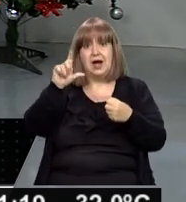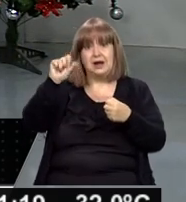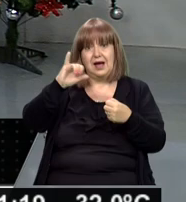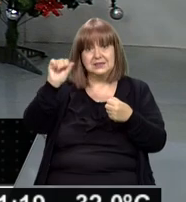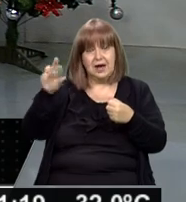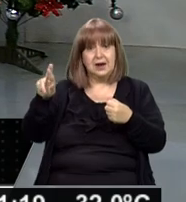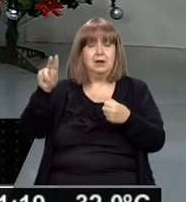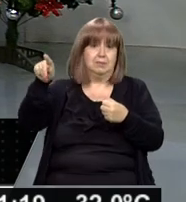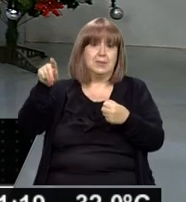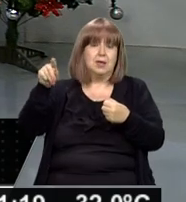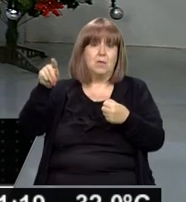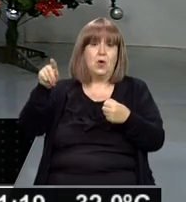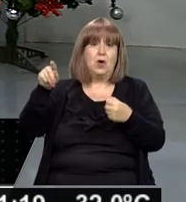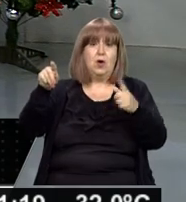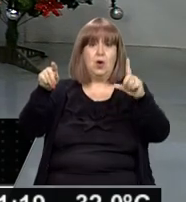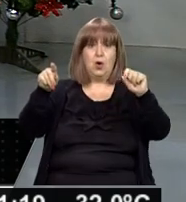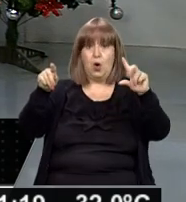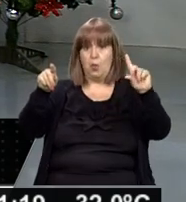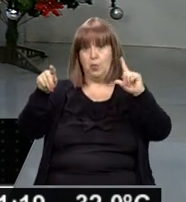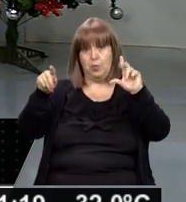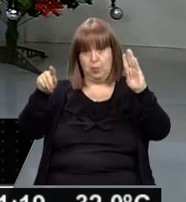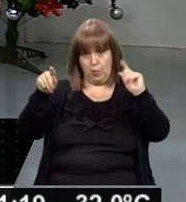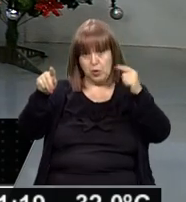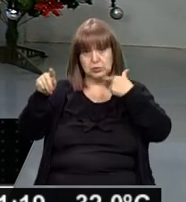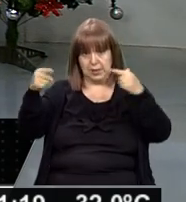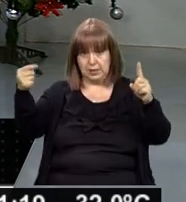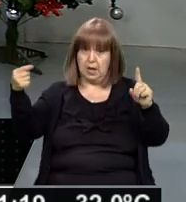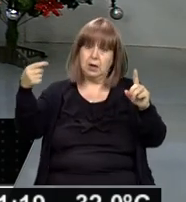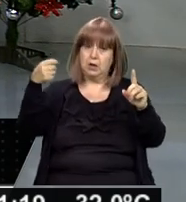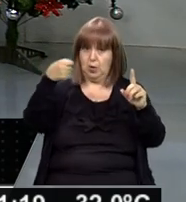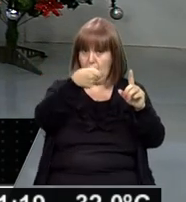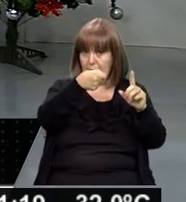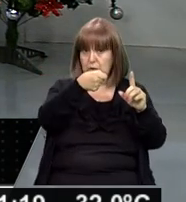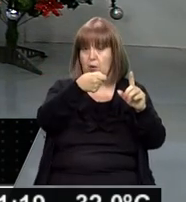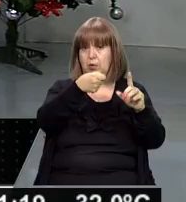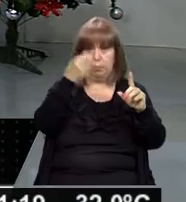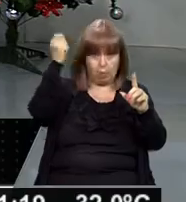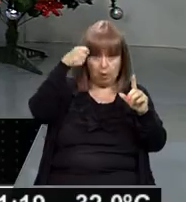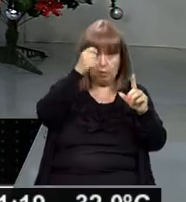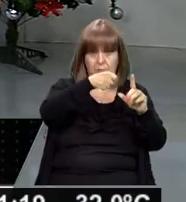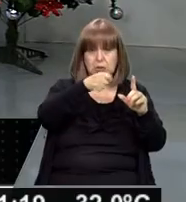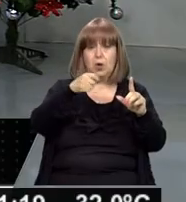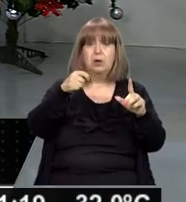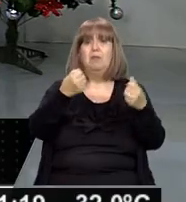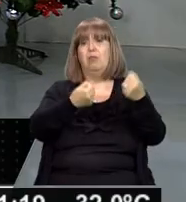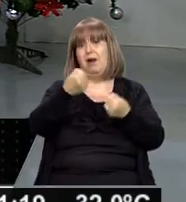que terminó con la vida de Lobos, como se presume, y por el móvil que fue el robo de la camioneta. Gracias, Sofía. Seguiremos atentos. A ustedes.